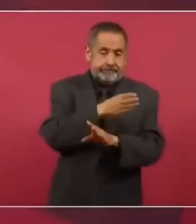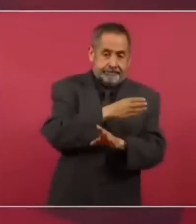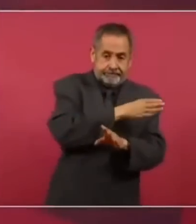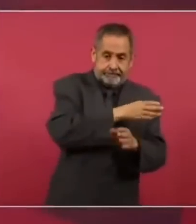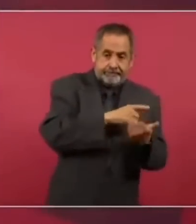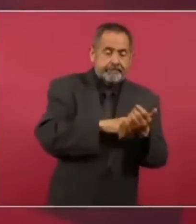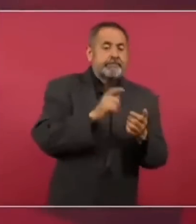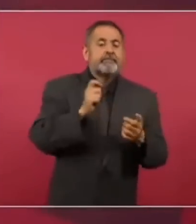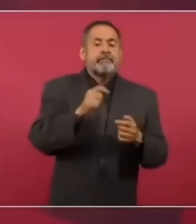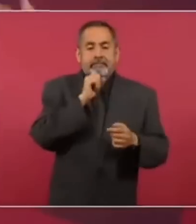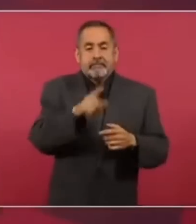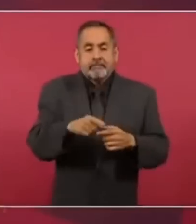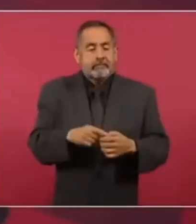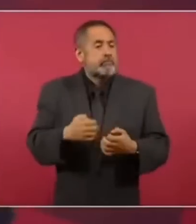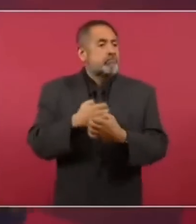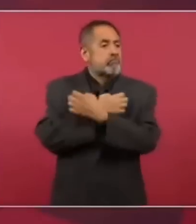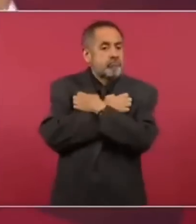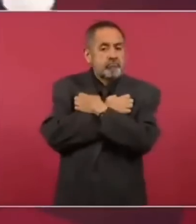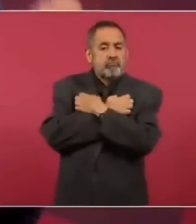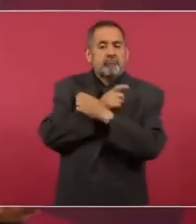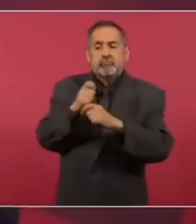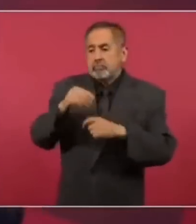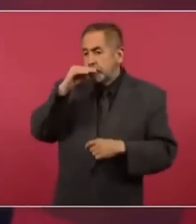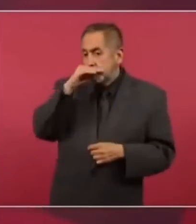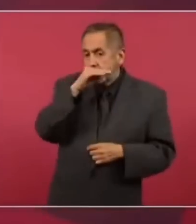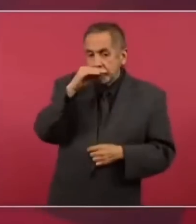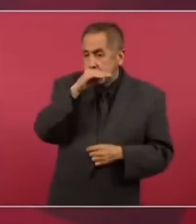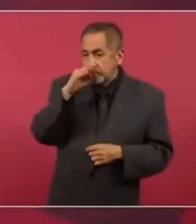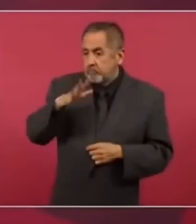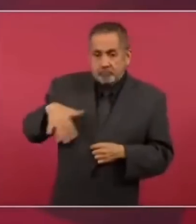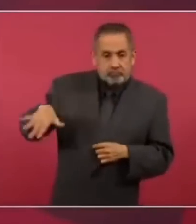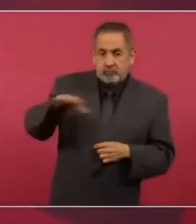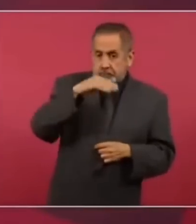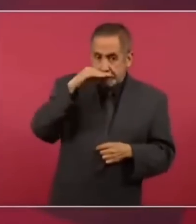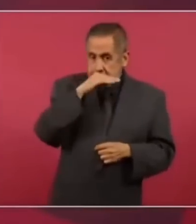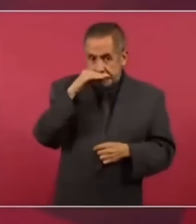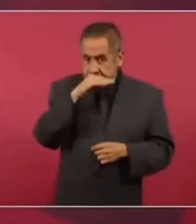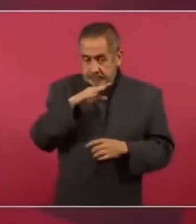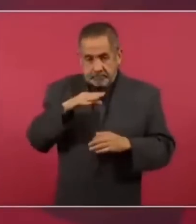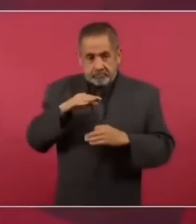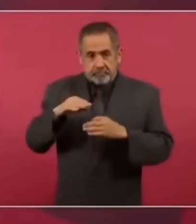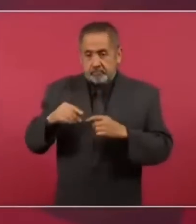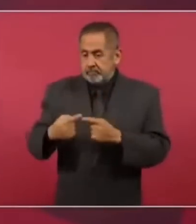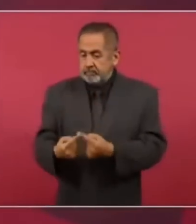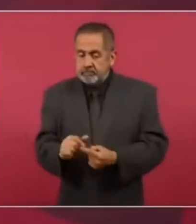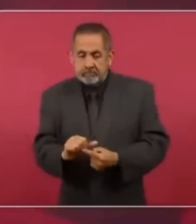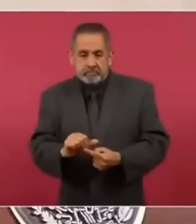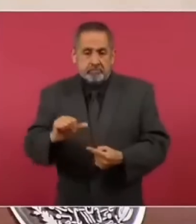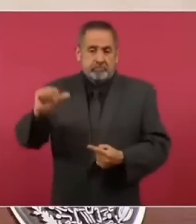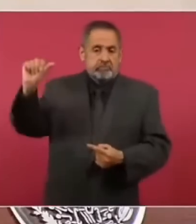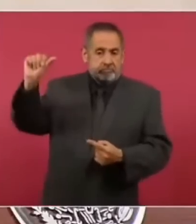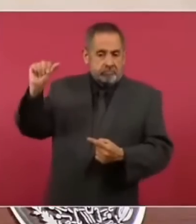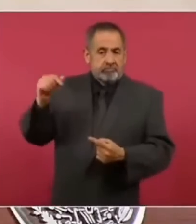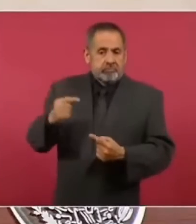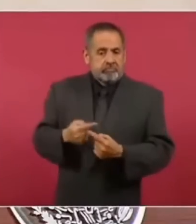que la educación era gratuita en todos los niveles de escolaridad